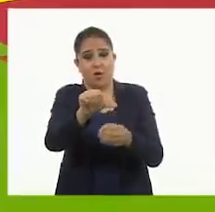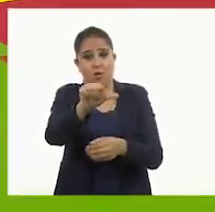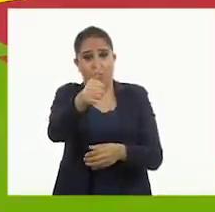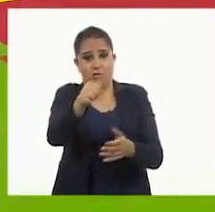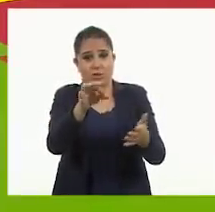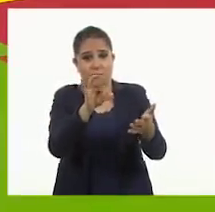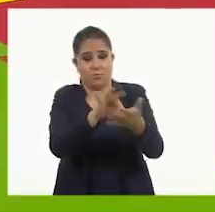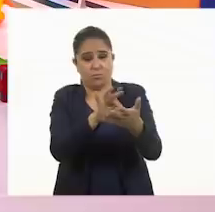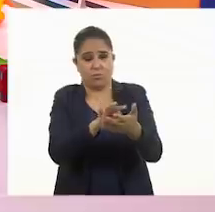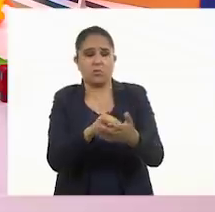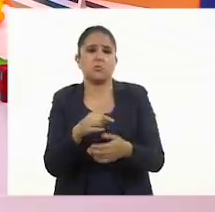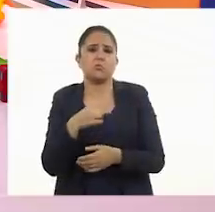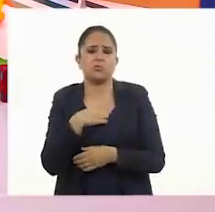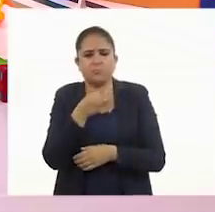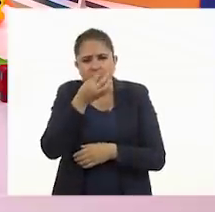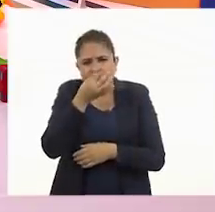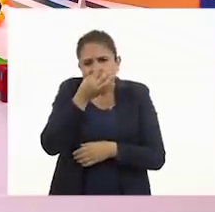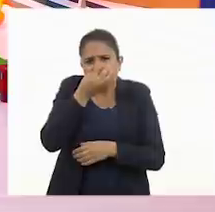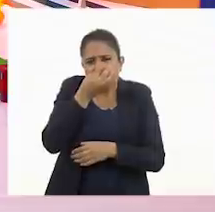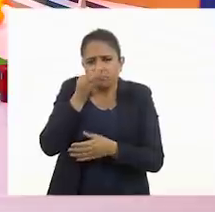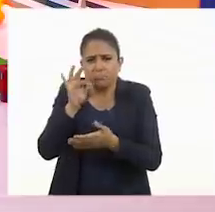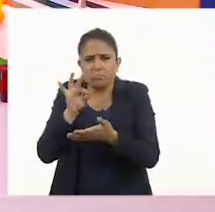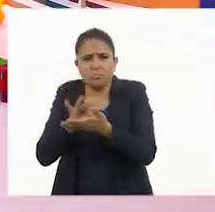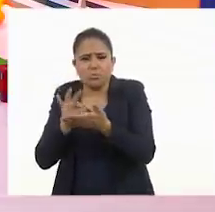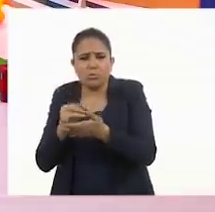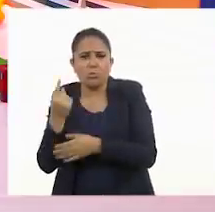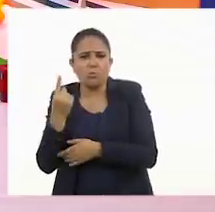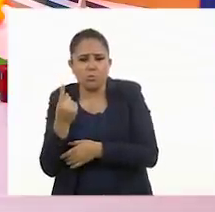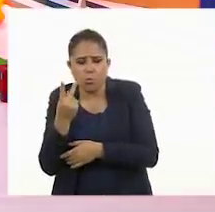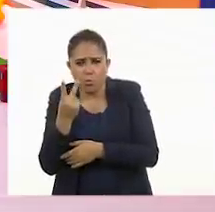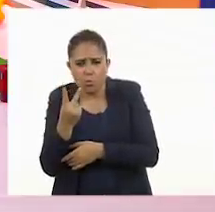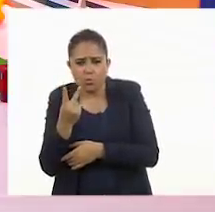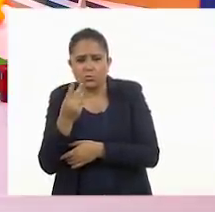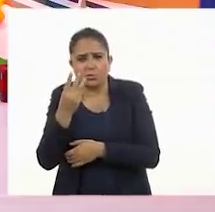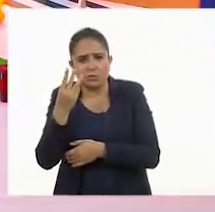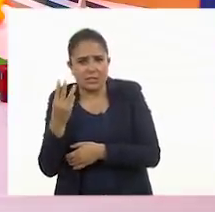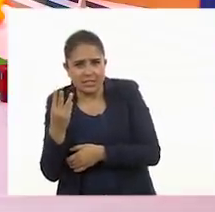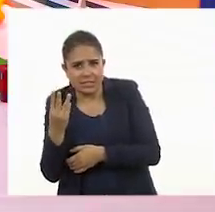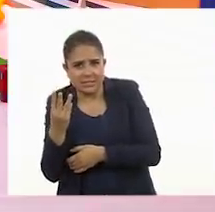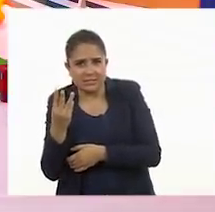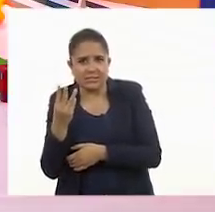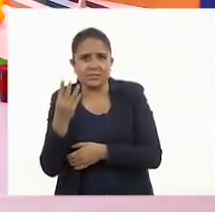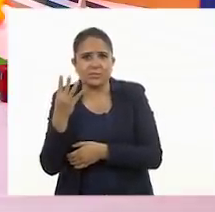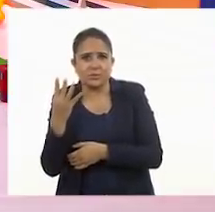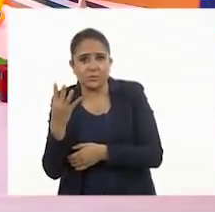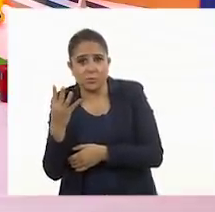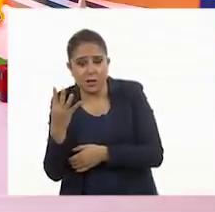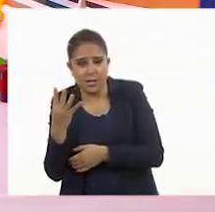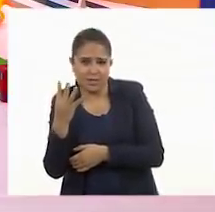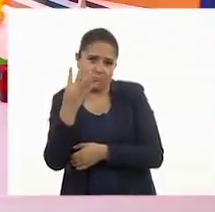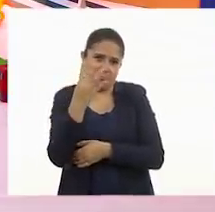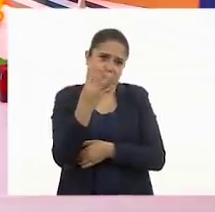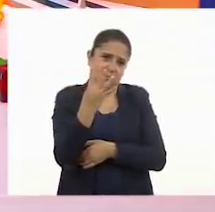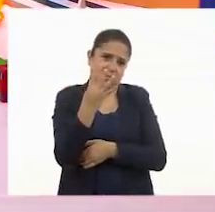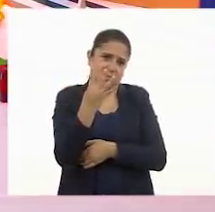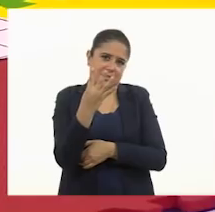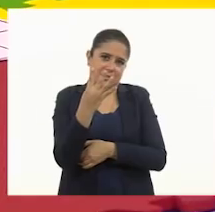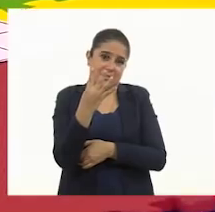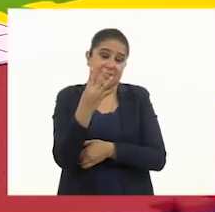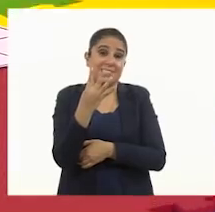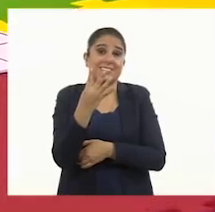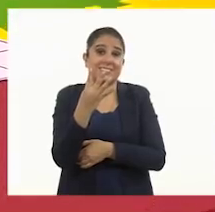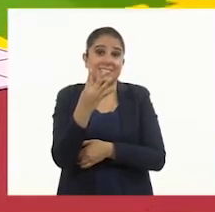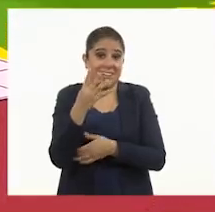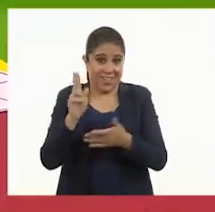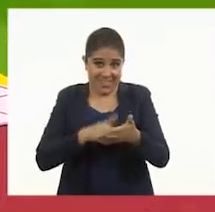puntos y yo solamente me quedé con uno, dos, tres, cuatro. ¿Te